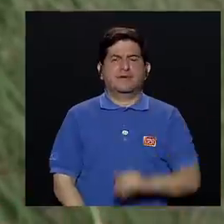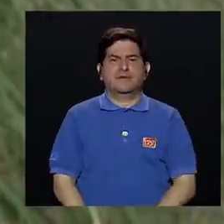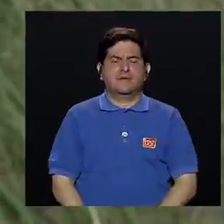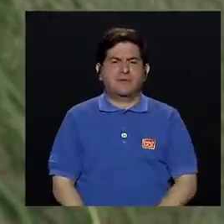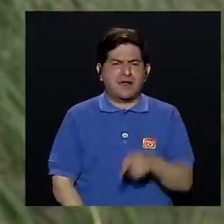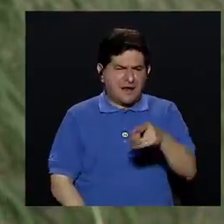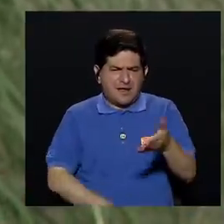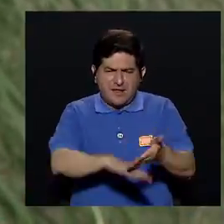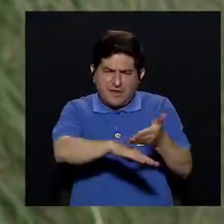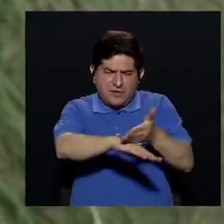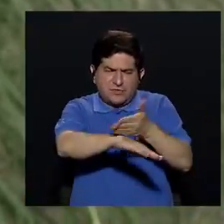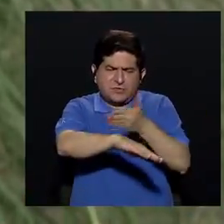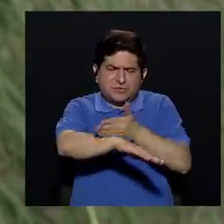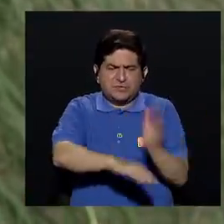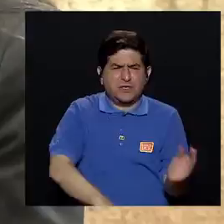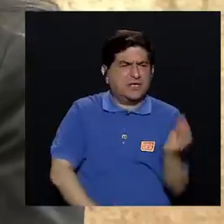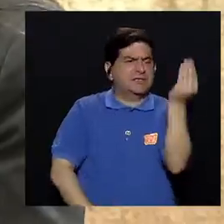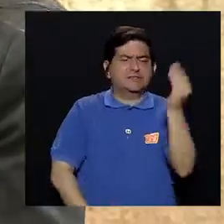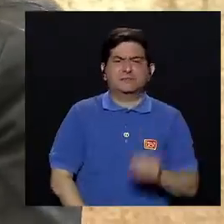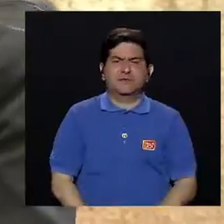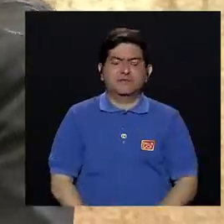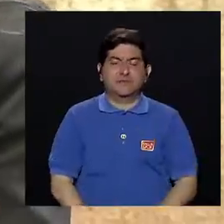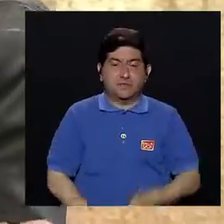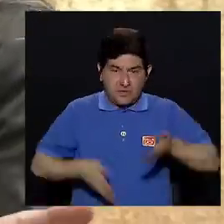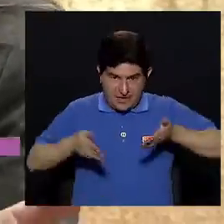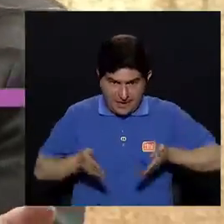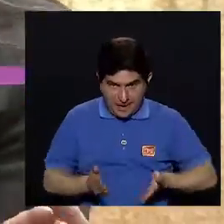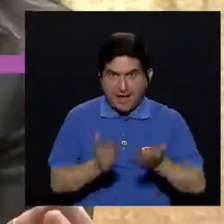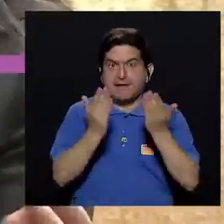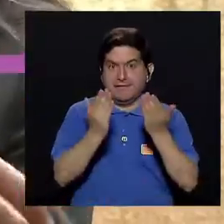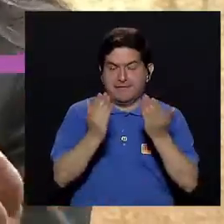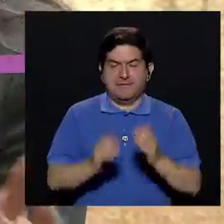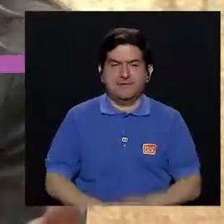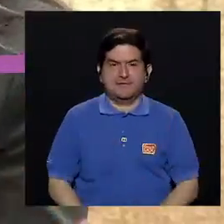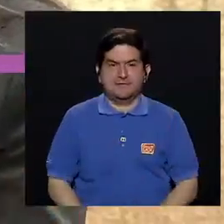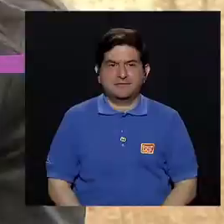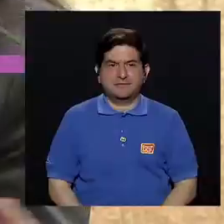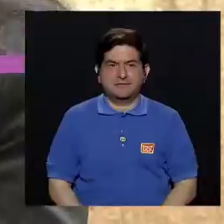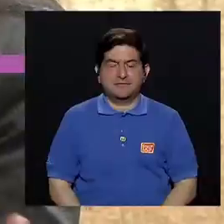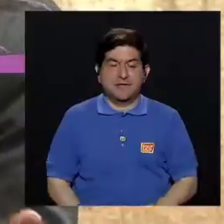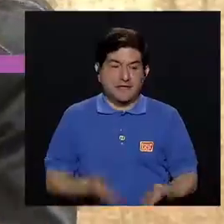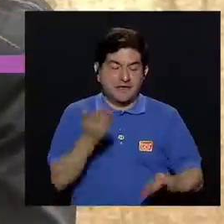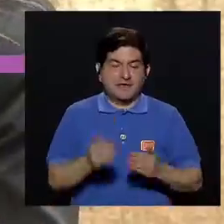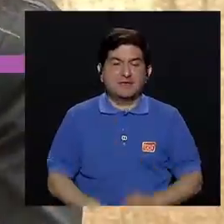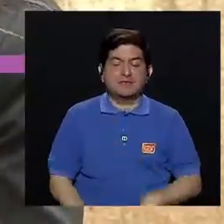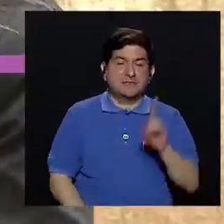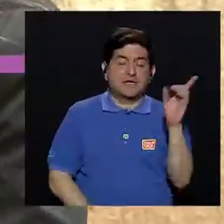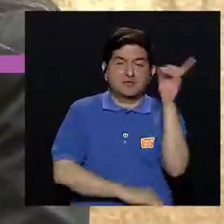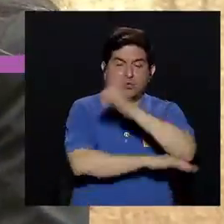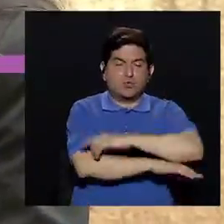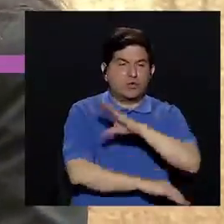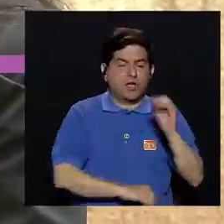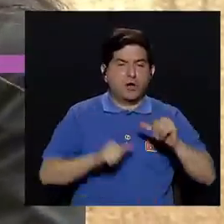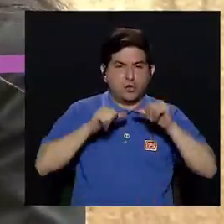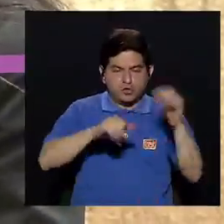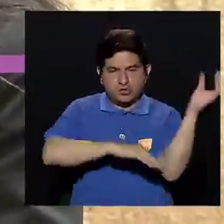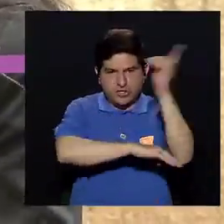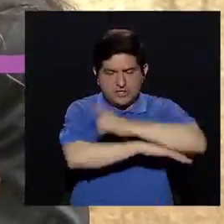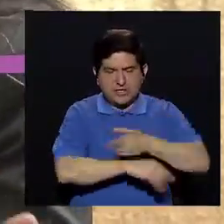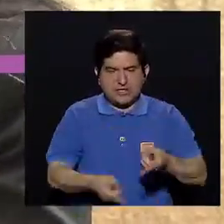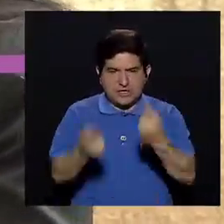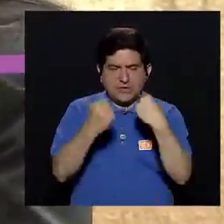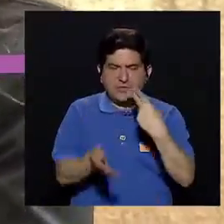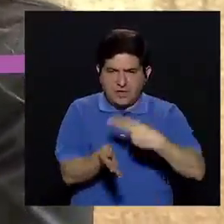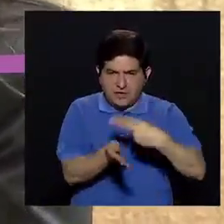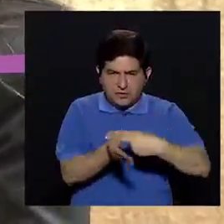conforme van creciendo. Está bien. Cuando el paciente nace que llega al día o a los días de recién nacido a lo que es el hospital